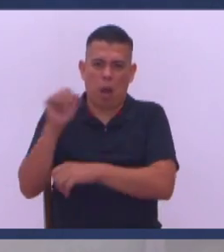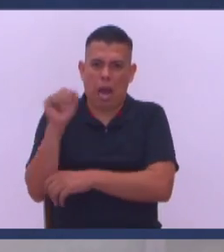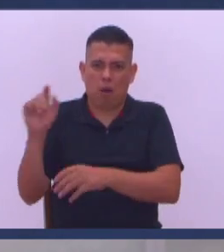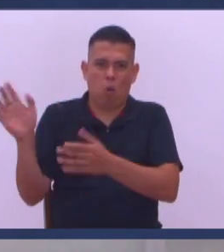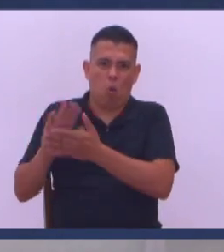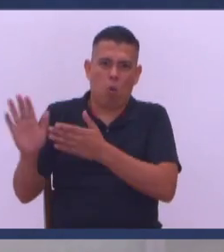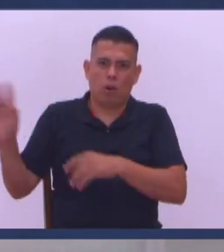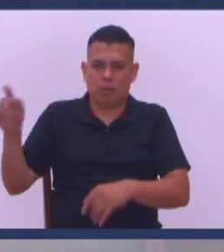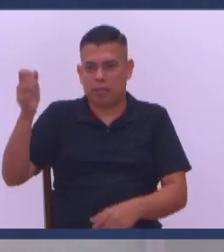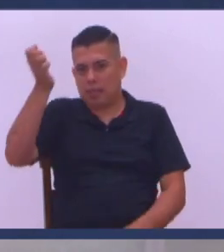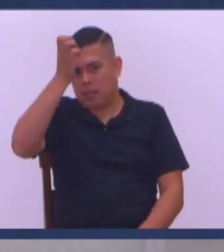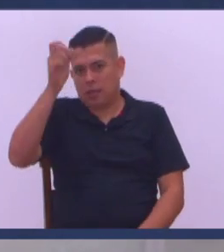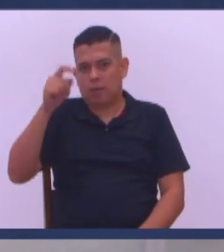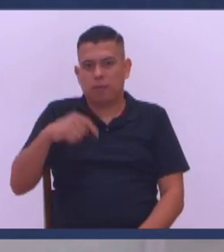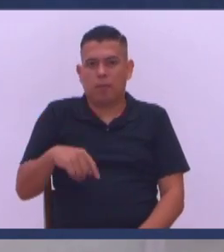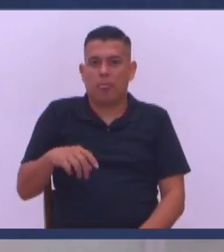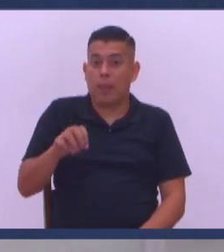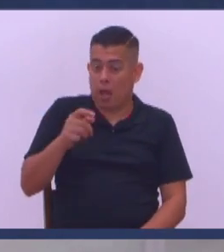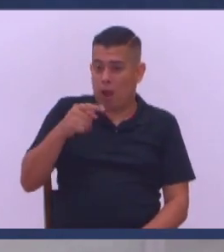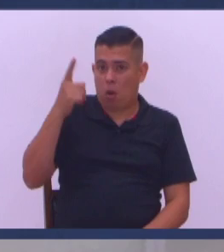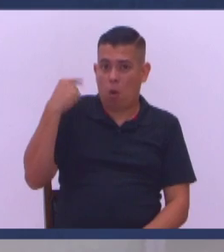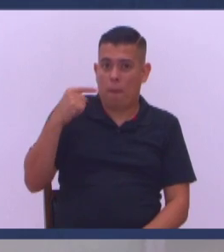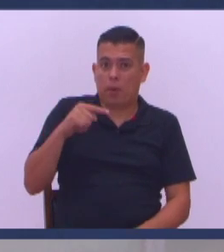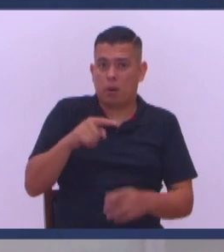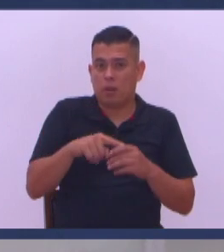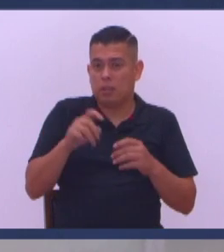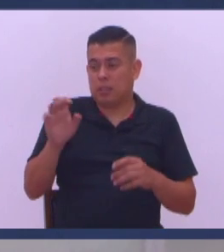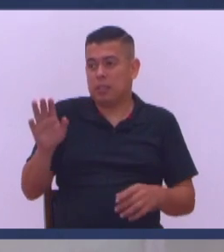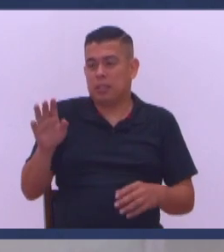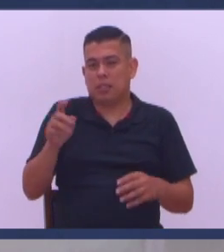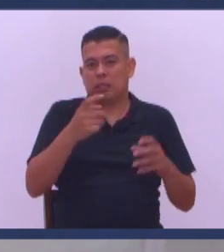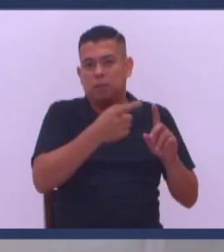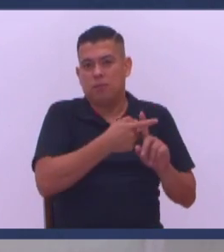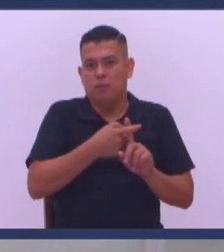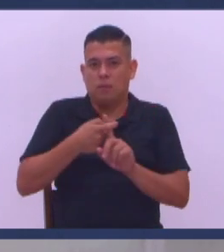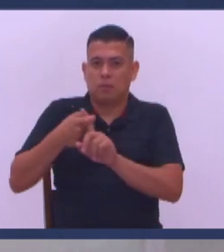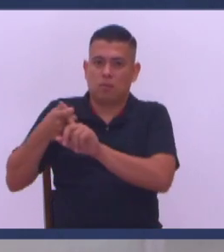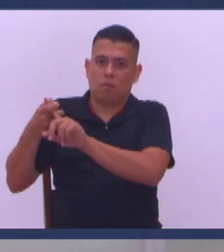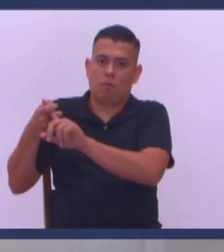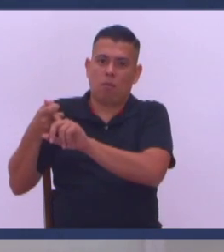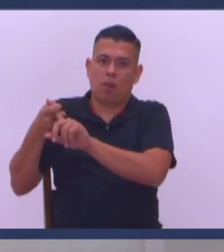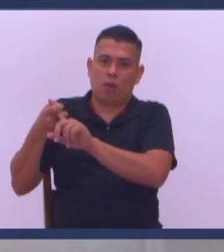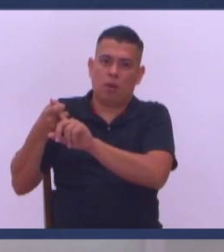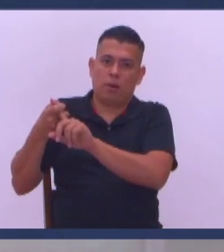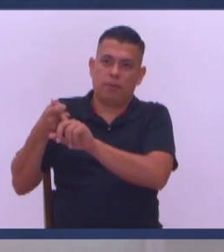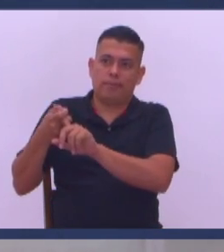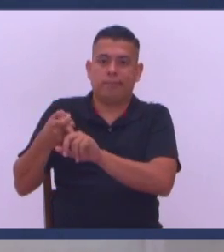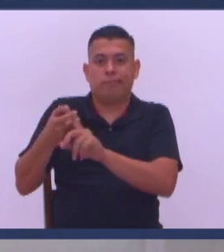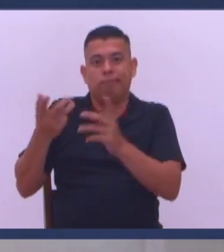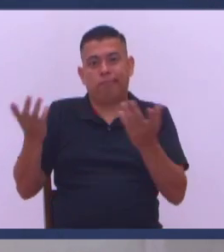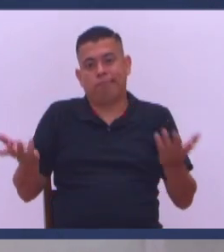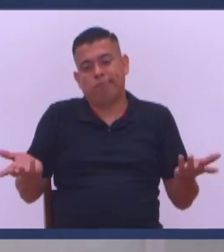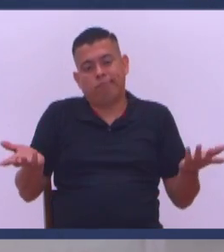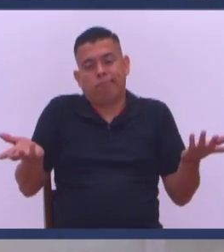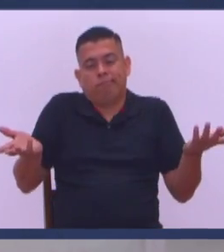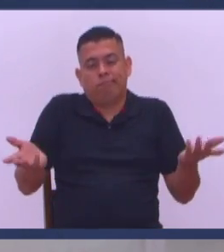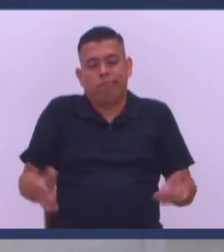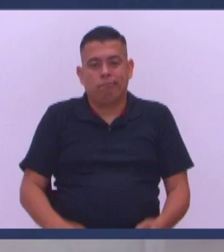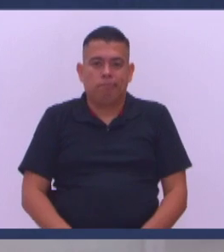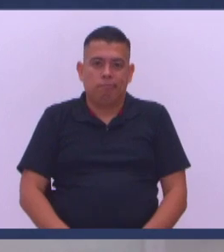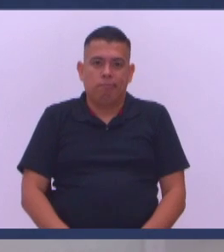el error que usted tiene Y viene el hombre Y dice Mire lo vinieron a traer Y ya se lo llevaron Tío le digo Para luego es tarde